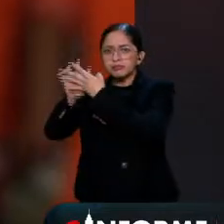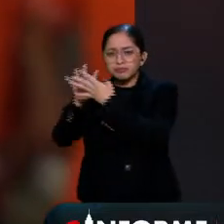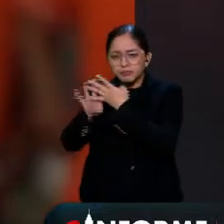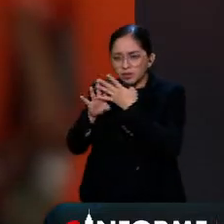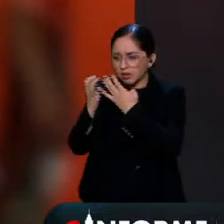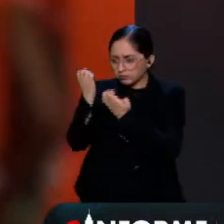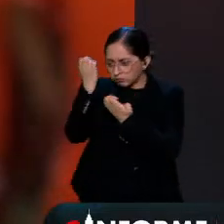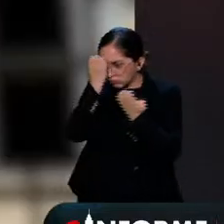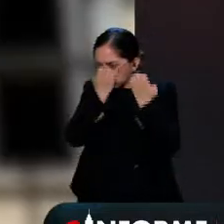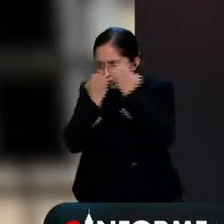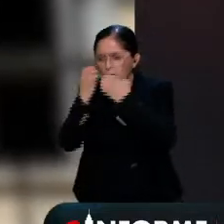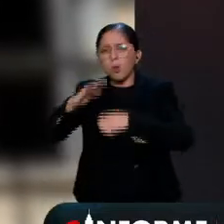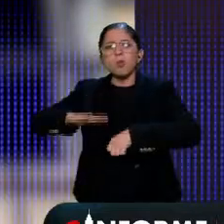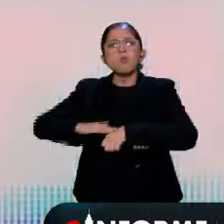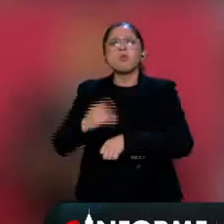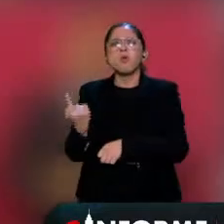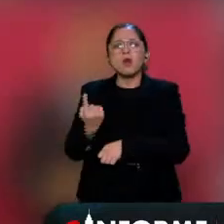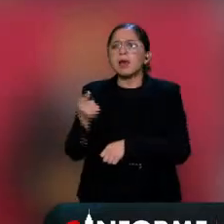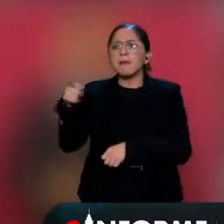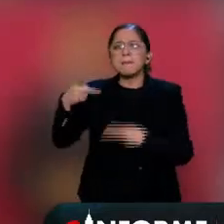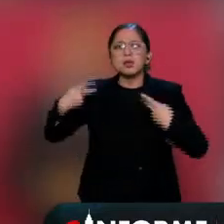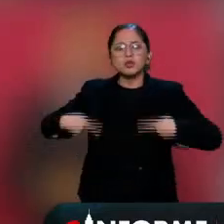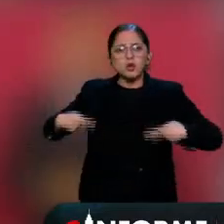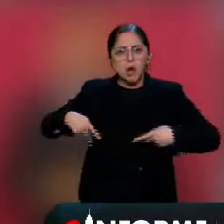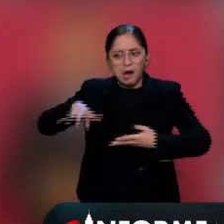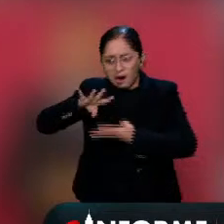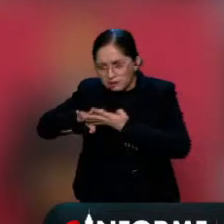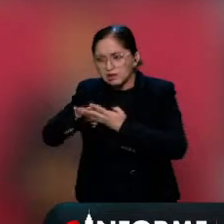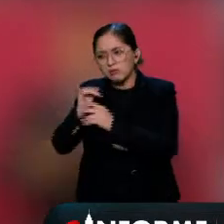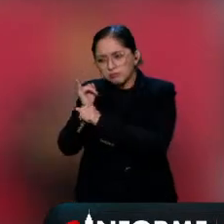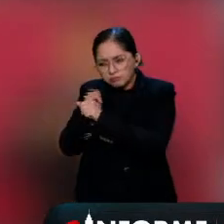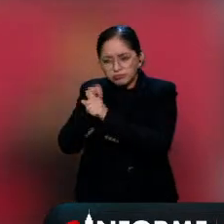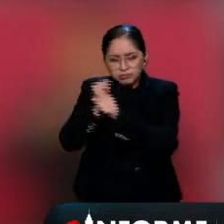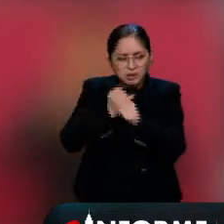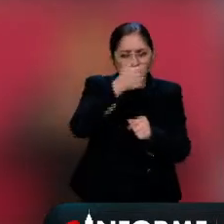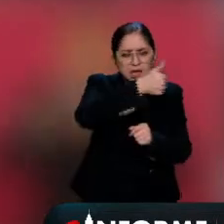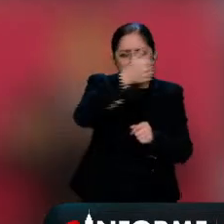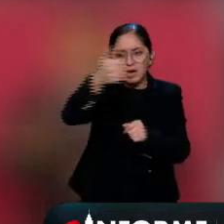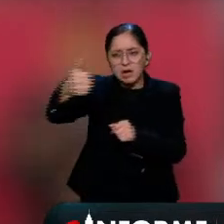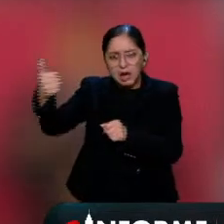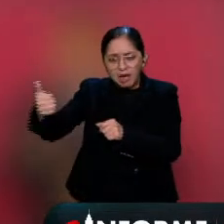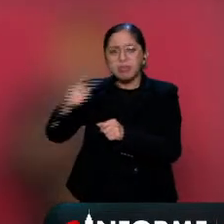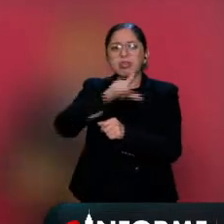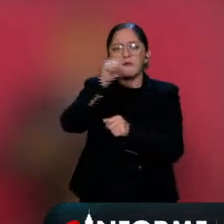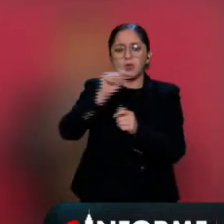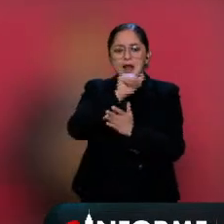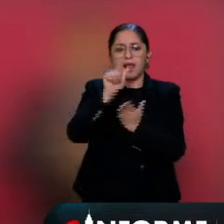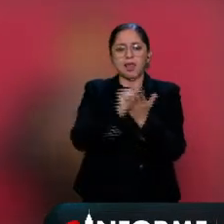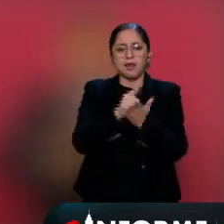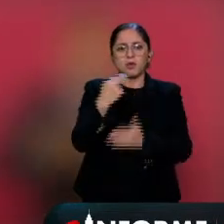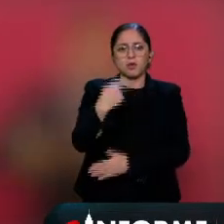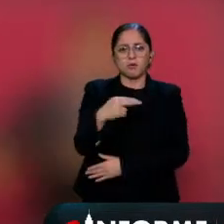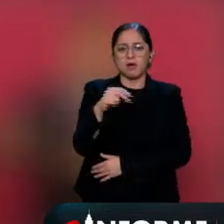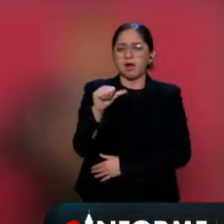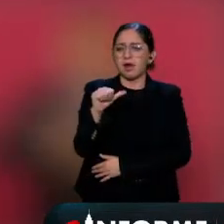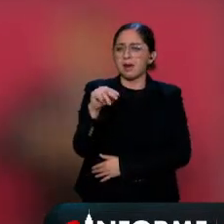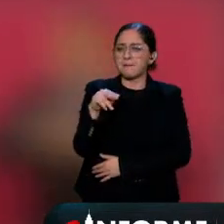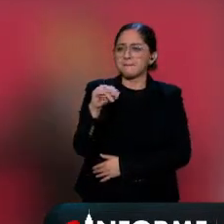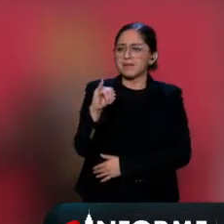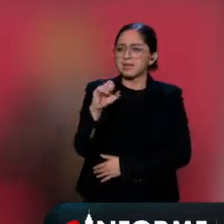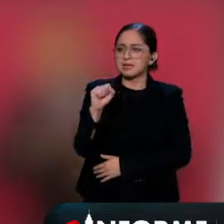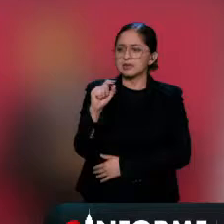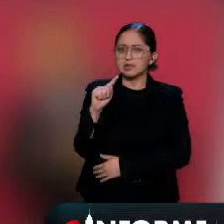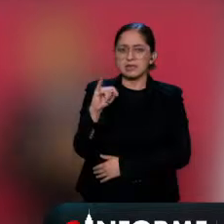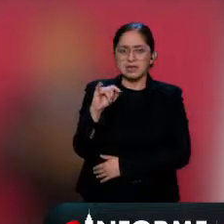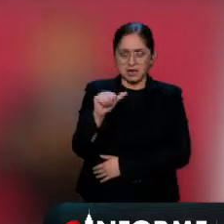y ejecutar la ley de amnistía. Voy a enviar esta semana el acuerdo a las dependencias y